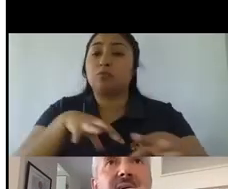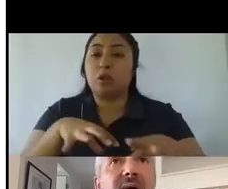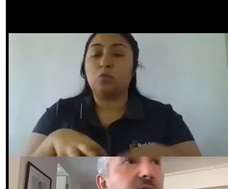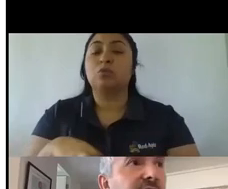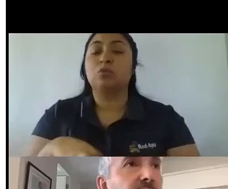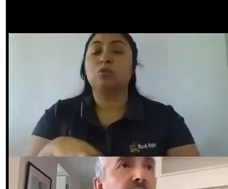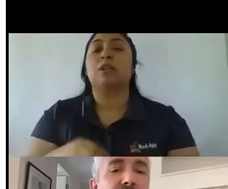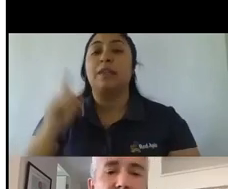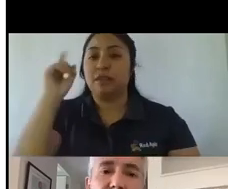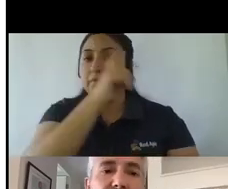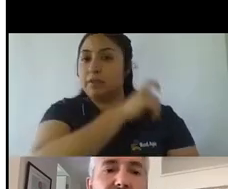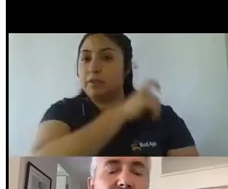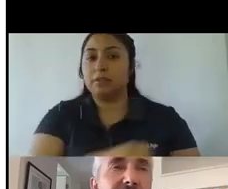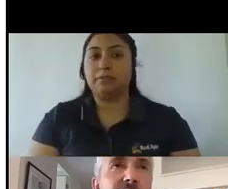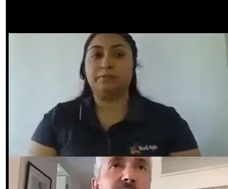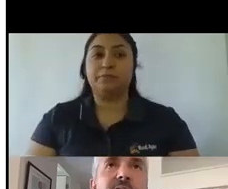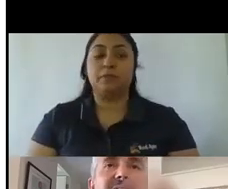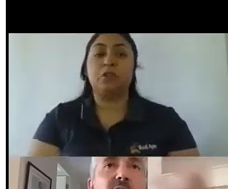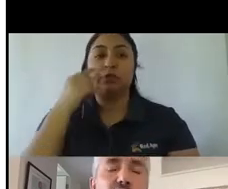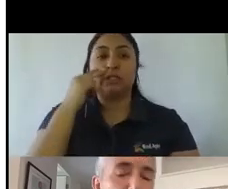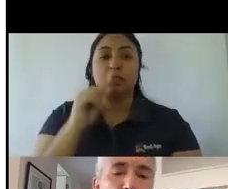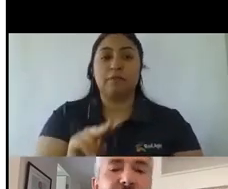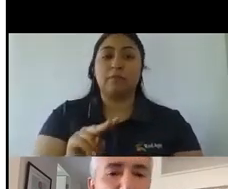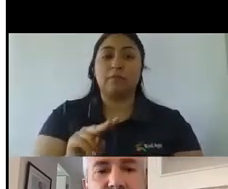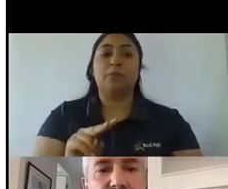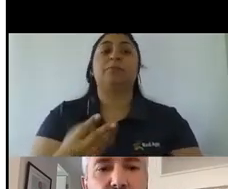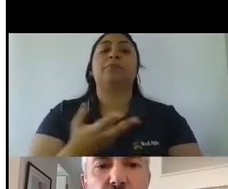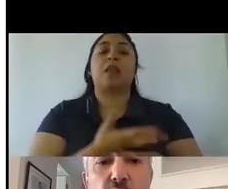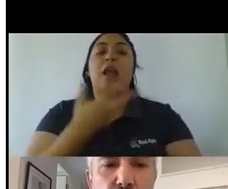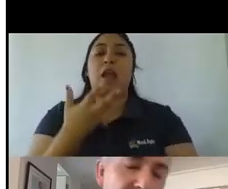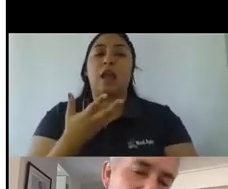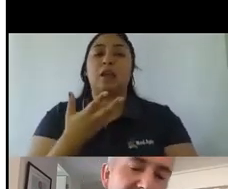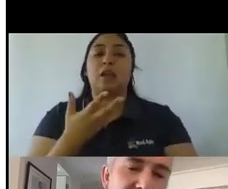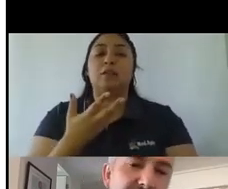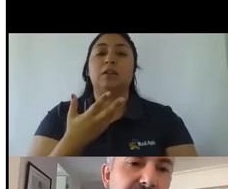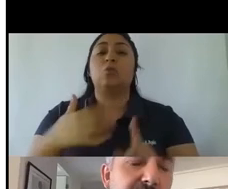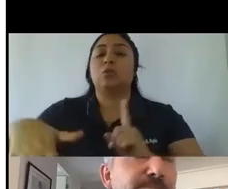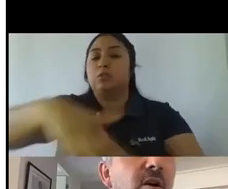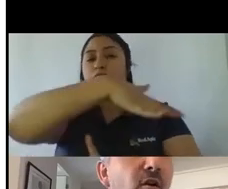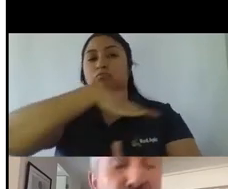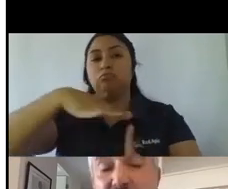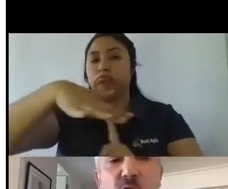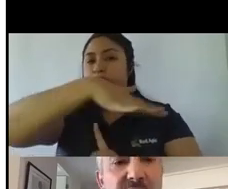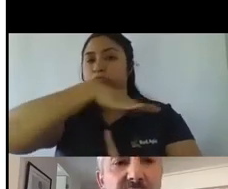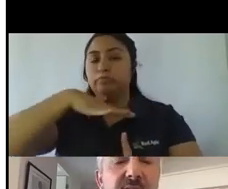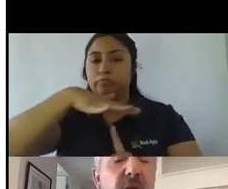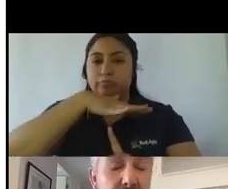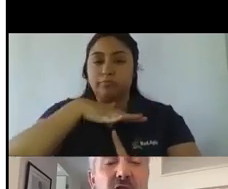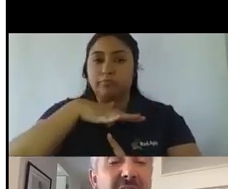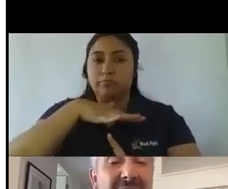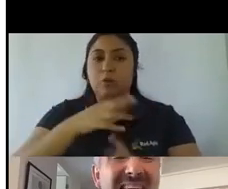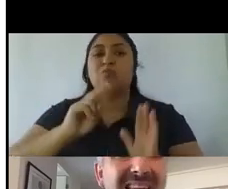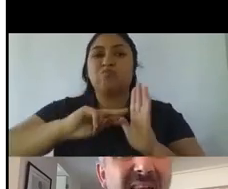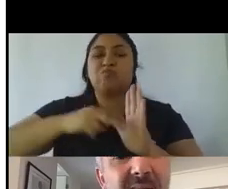acá lo que vemos es que hay dado todo este contexto un conflicto por así decirlo